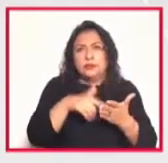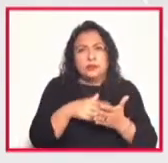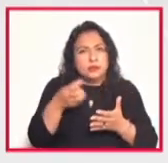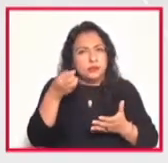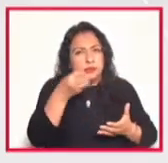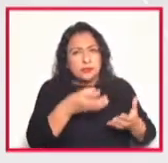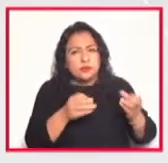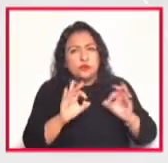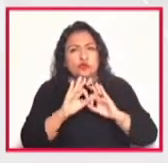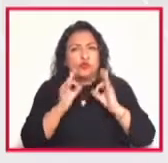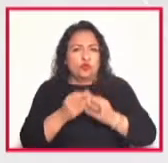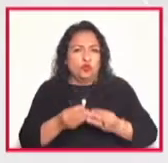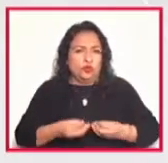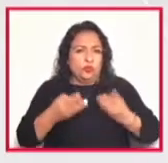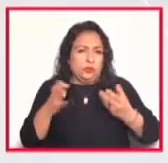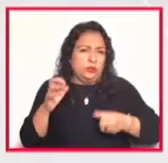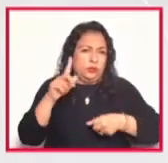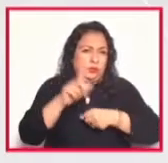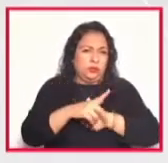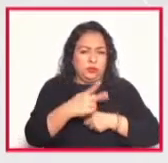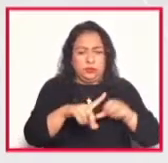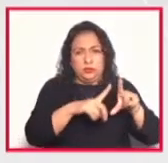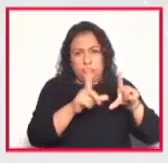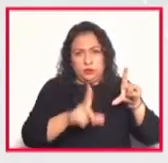las manifestaciones culturales en el país